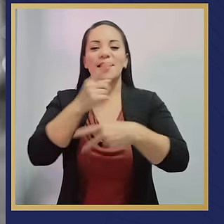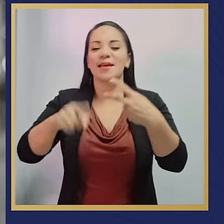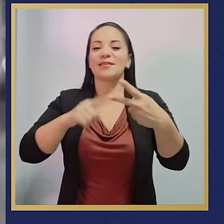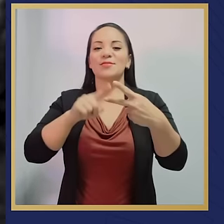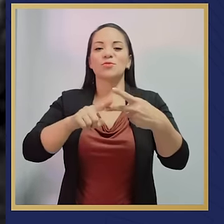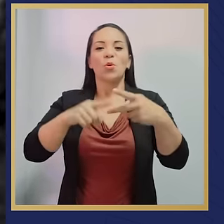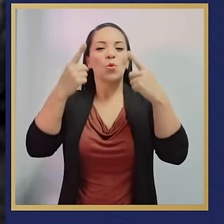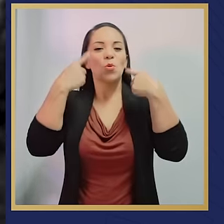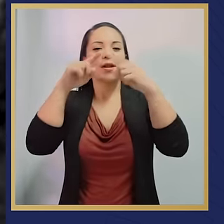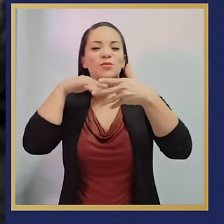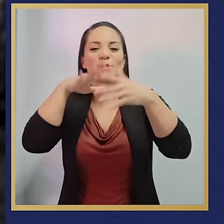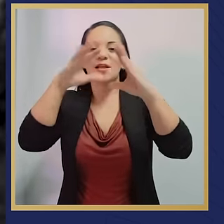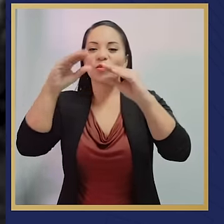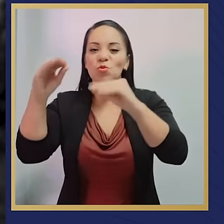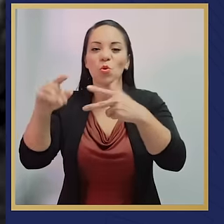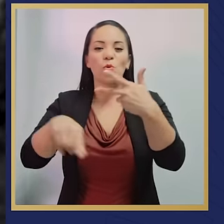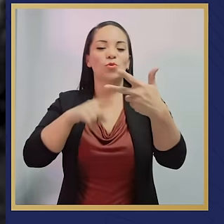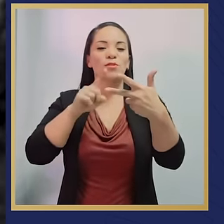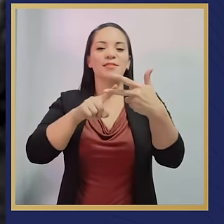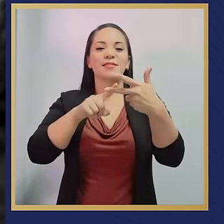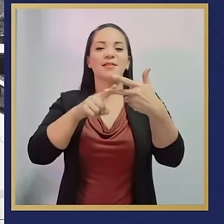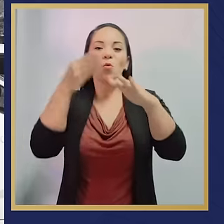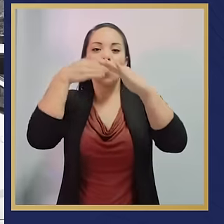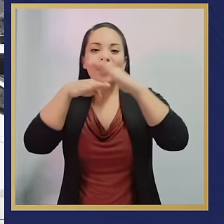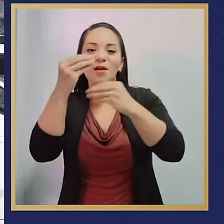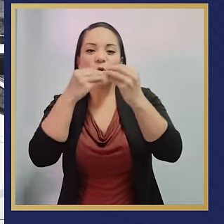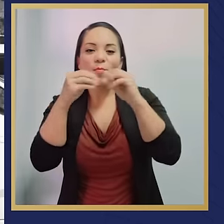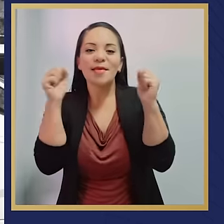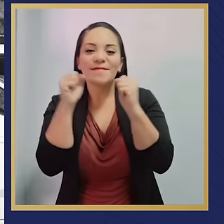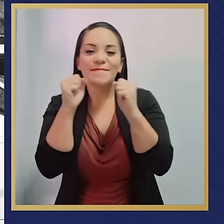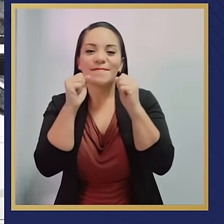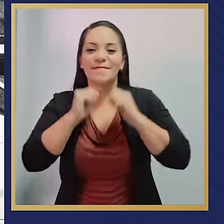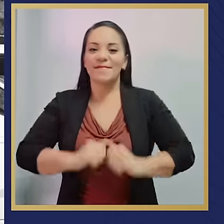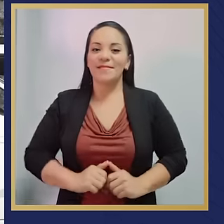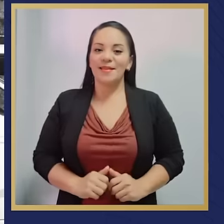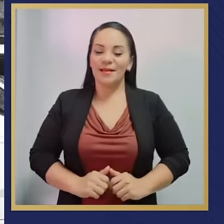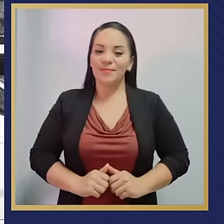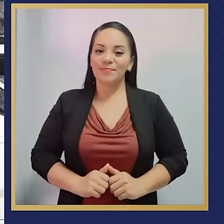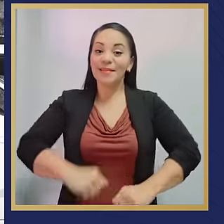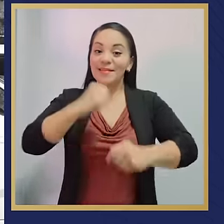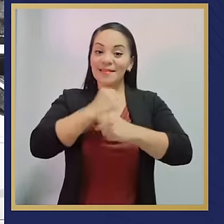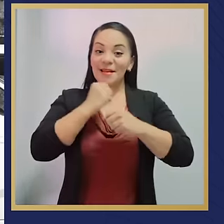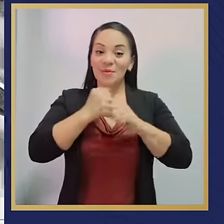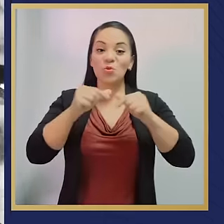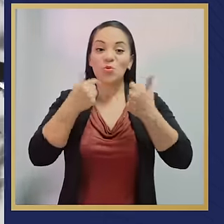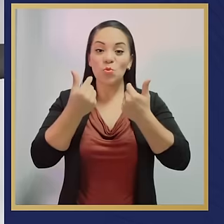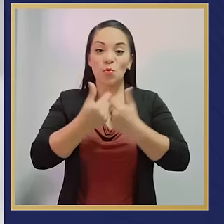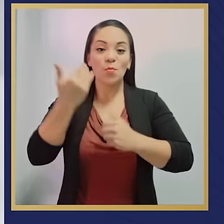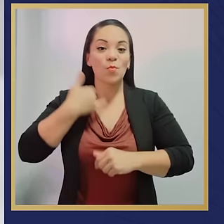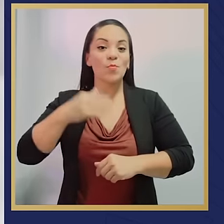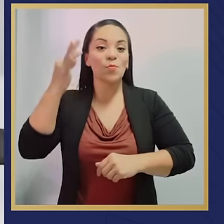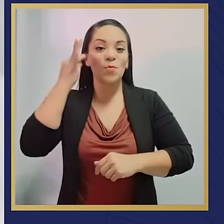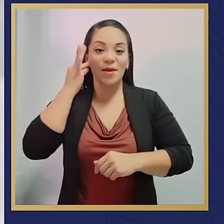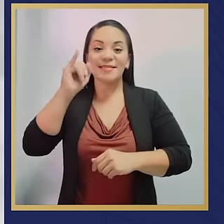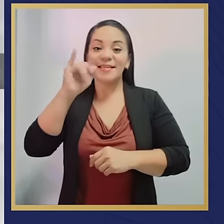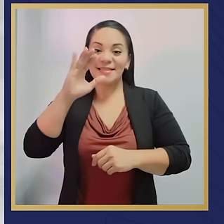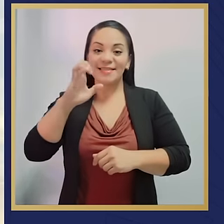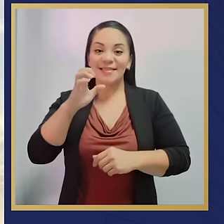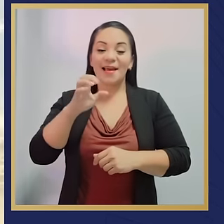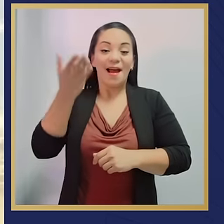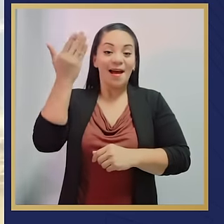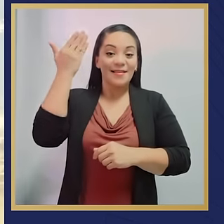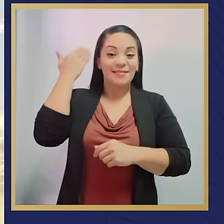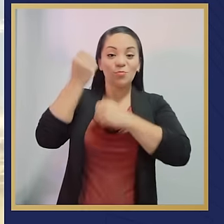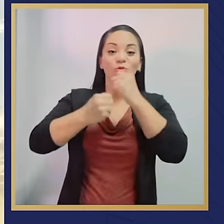poder estudiar de noche, refrigerar su comida. El trabajo de ese puñado de hombres y mujeres del ICE de antaño